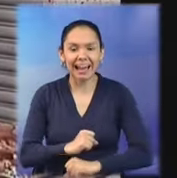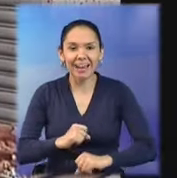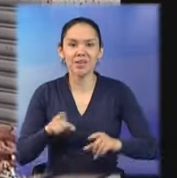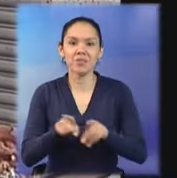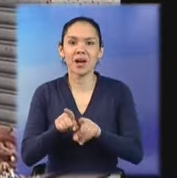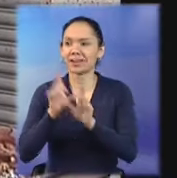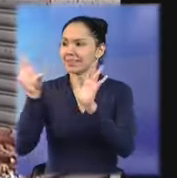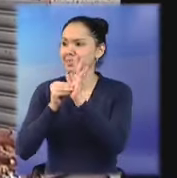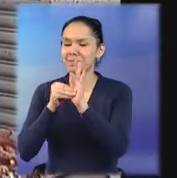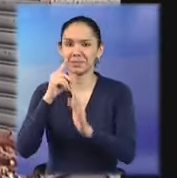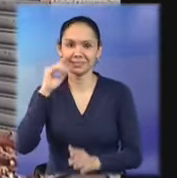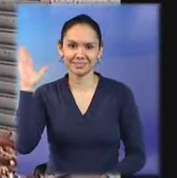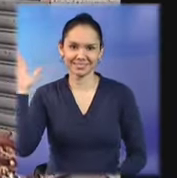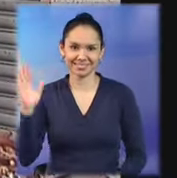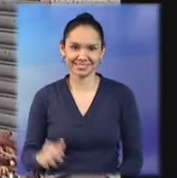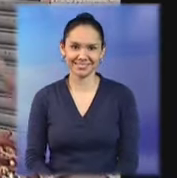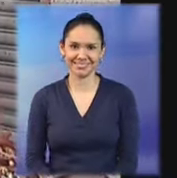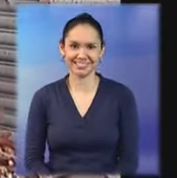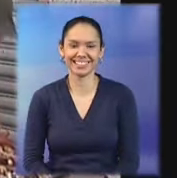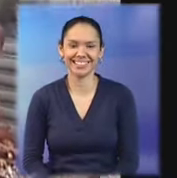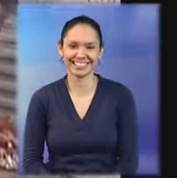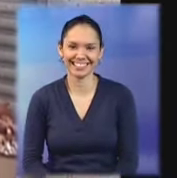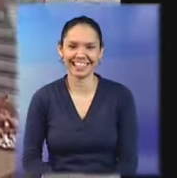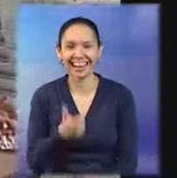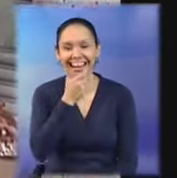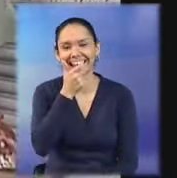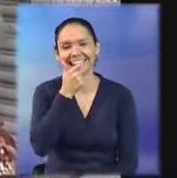Vale chavito, para eso que quieres dinero. Digo, ¿no?